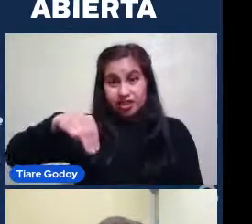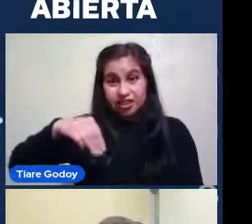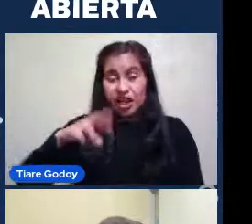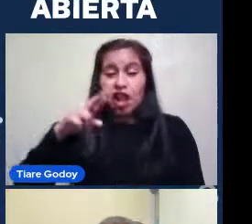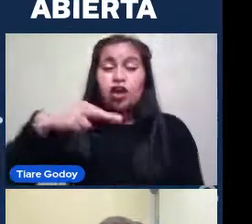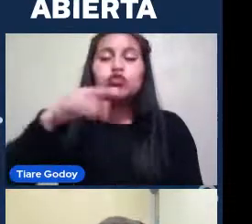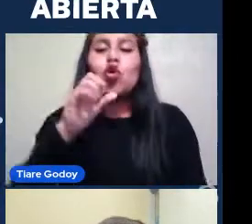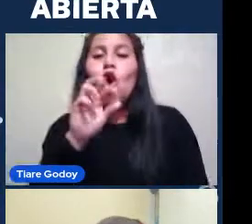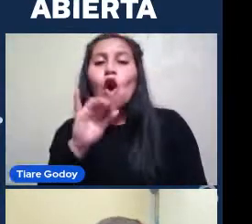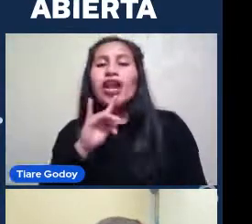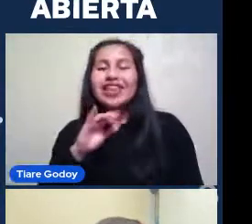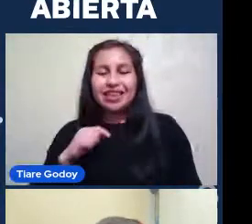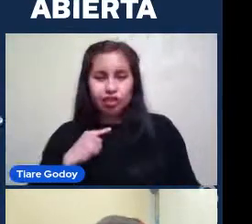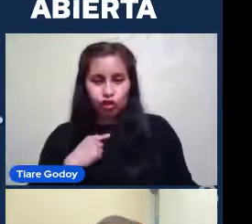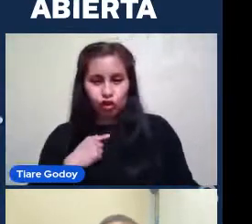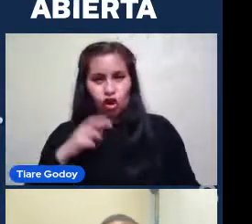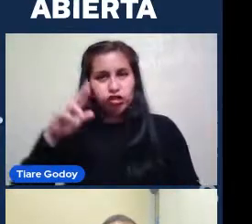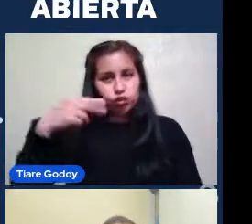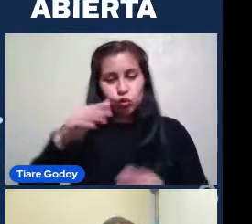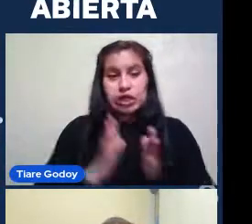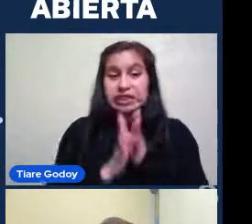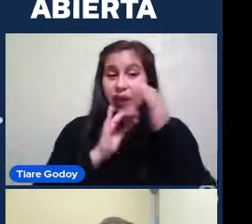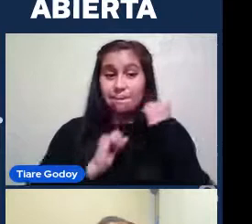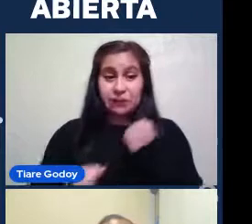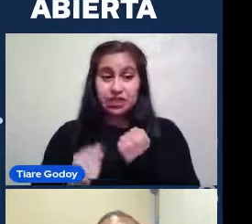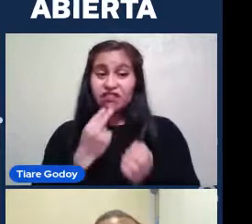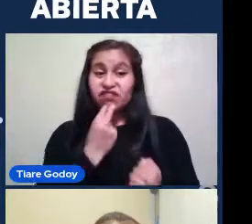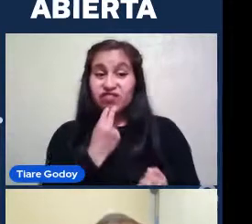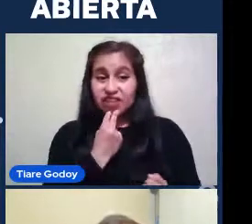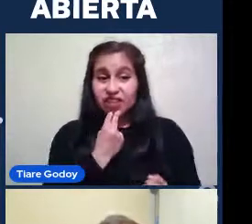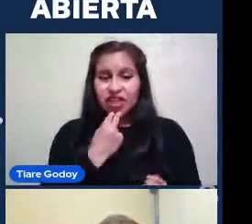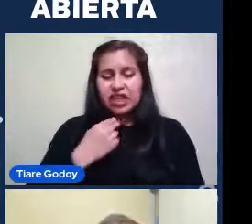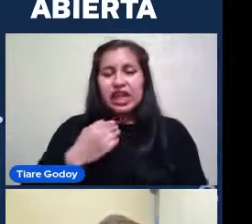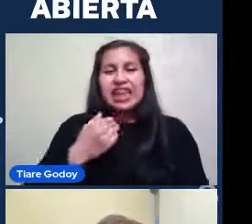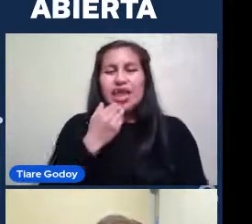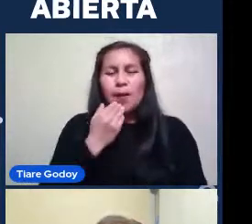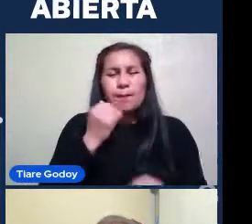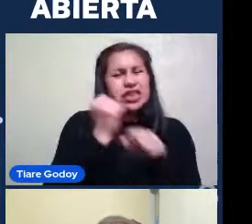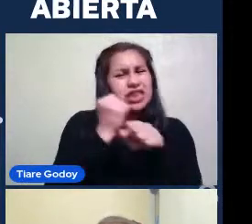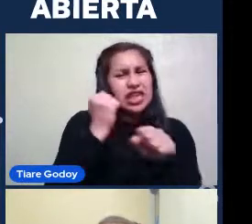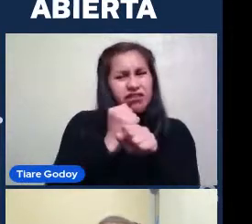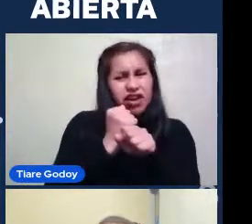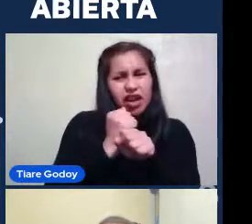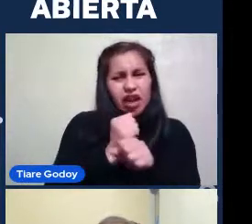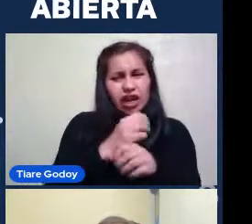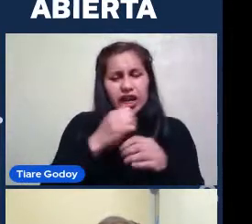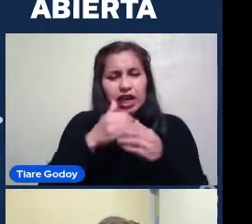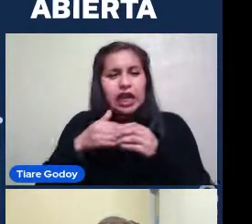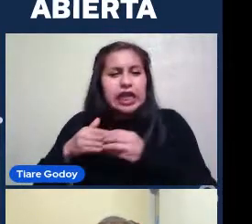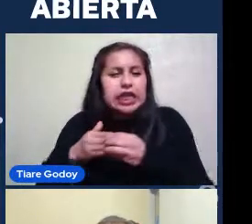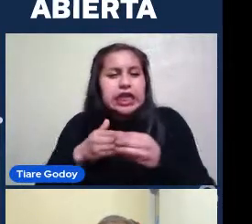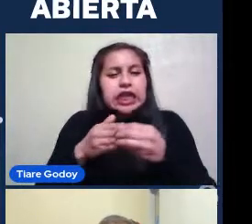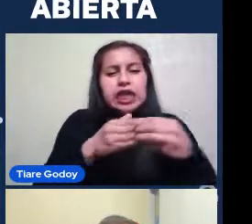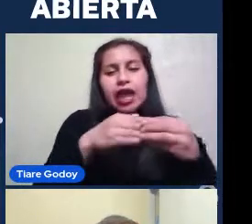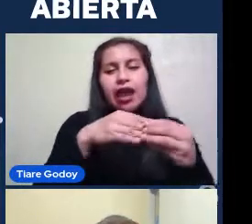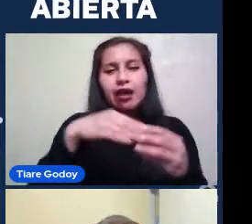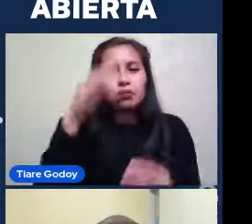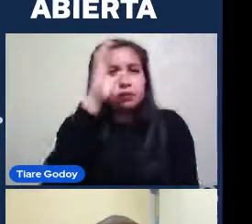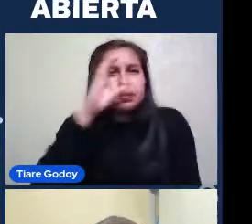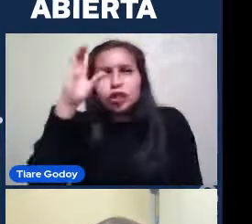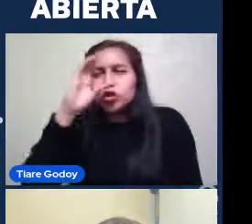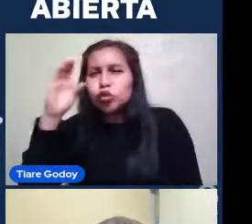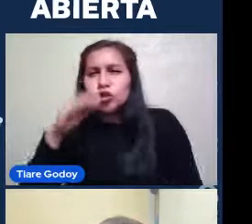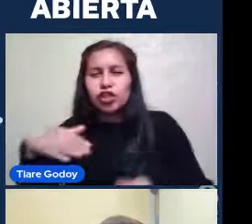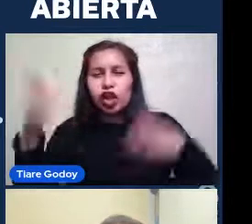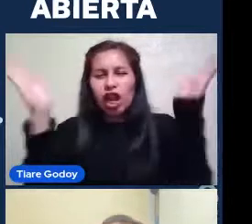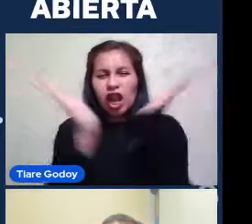sector sur, vivo aquí en San Miguel y durante un tiempo trabajé como guía turístico en un observatorio en el Cajón del Maipo, en